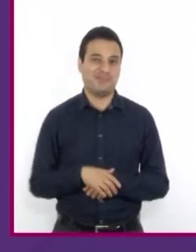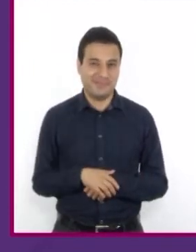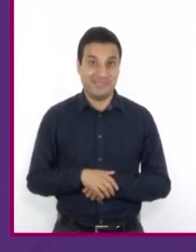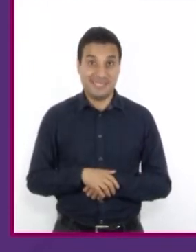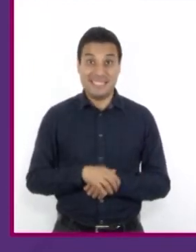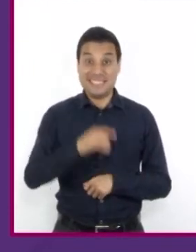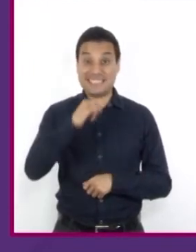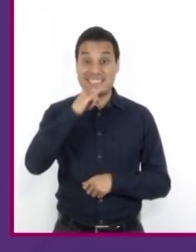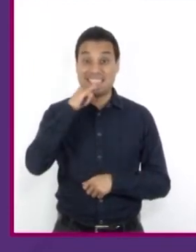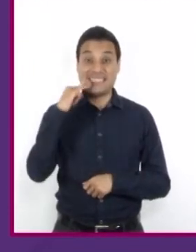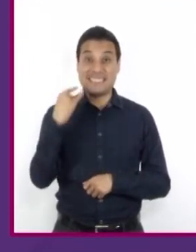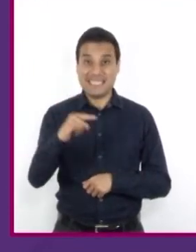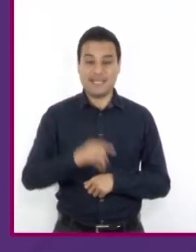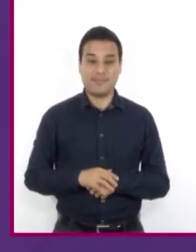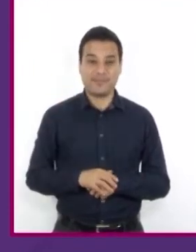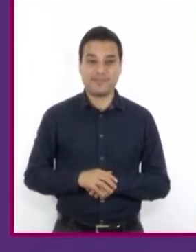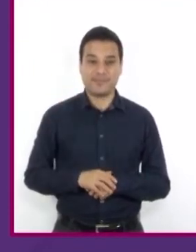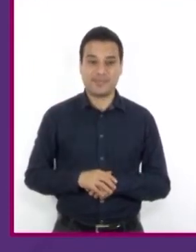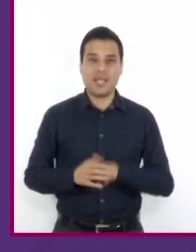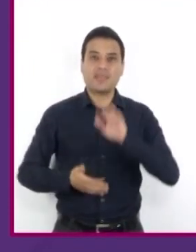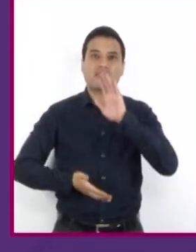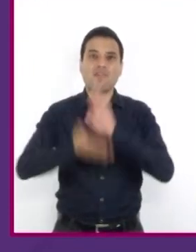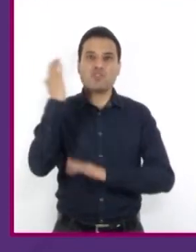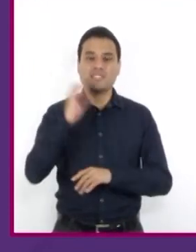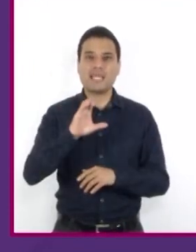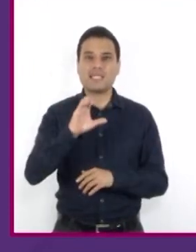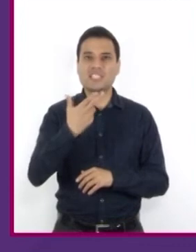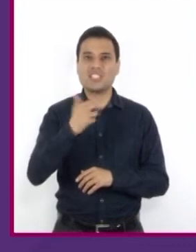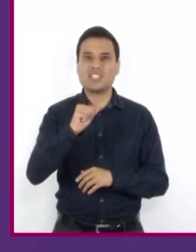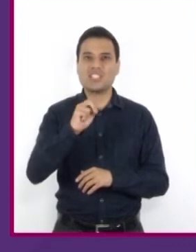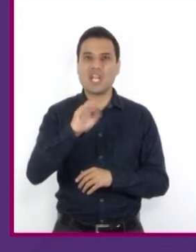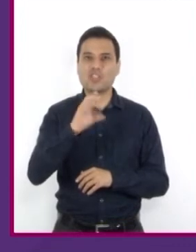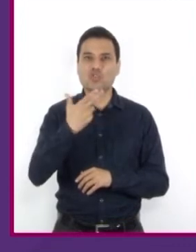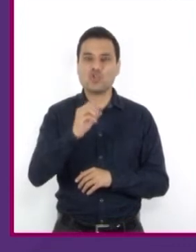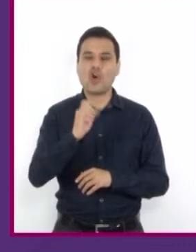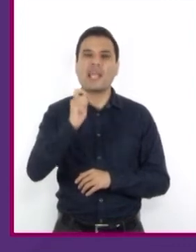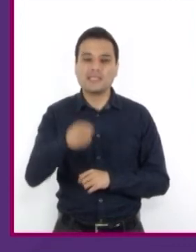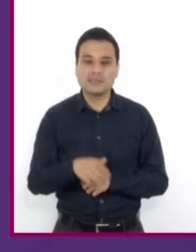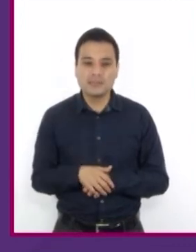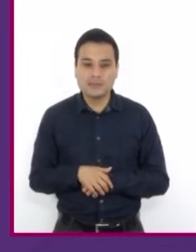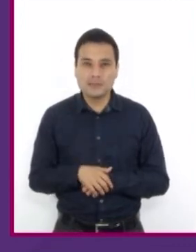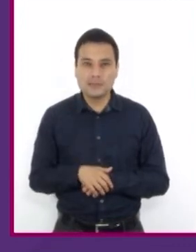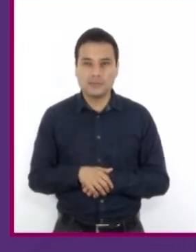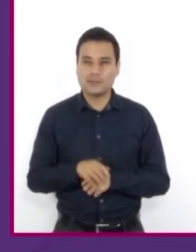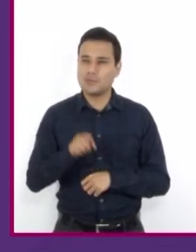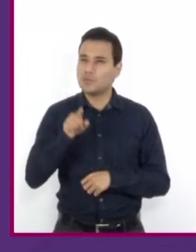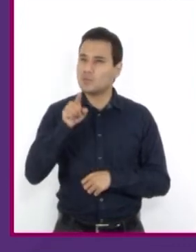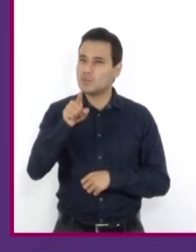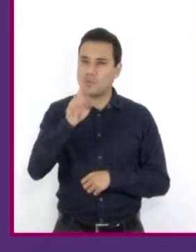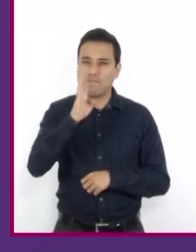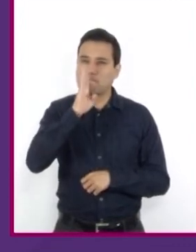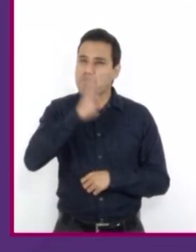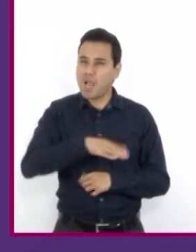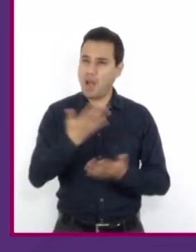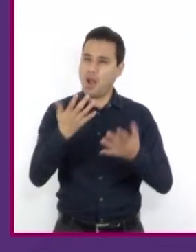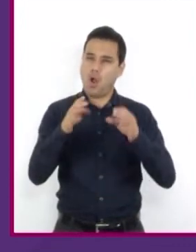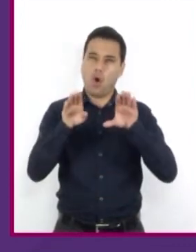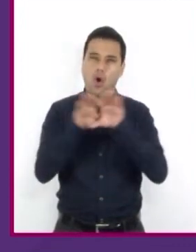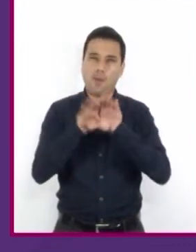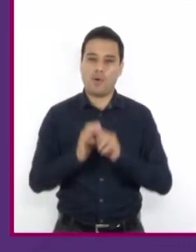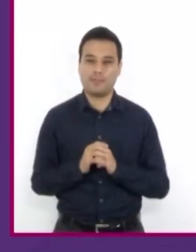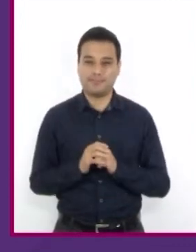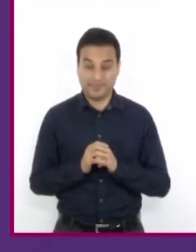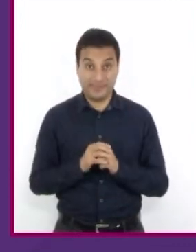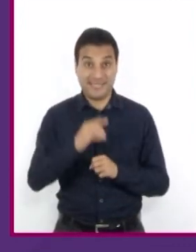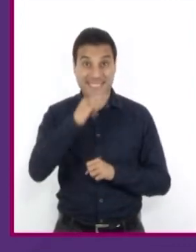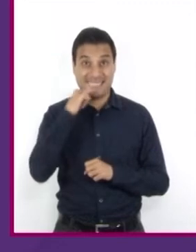Chile, la expresión, ¡te fuiste al chancho! Sería como en México decir, ¡te pasaste! De igual manera, en